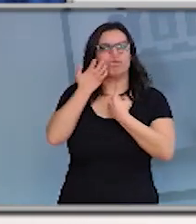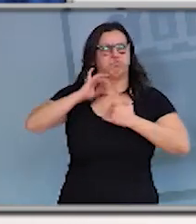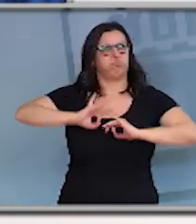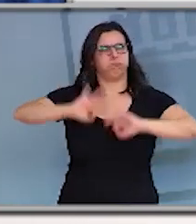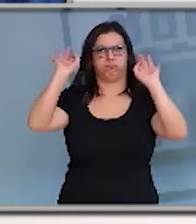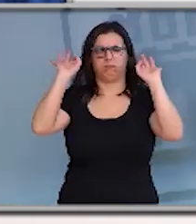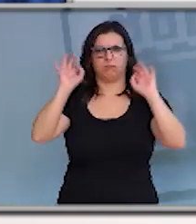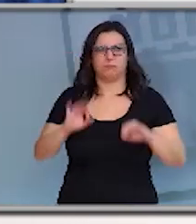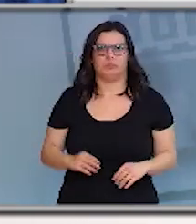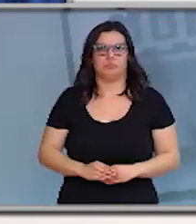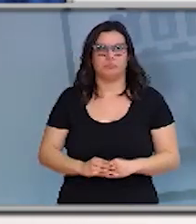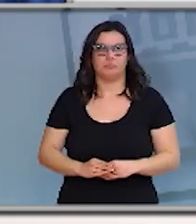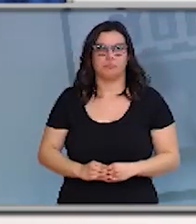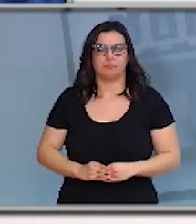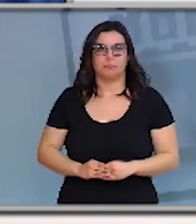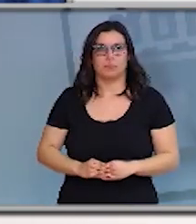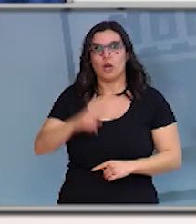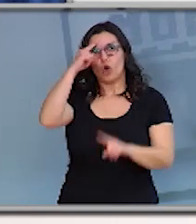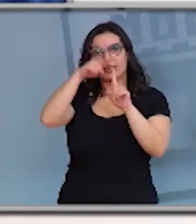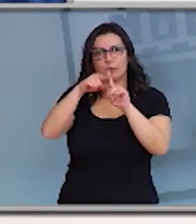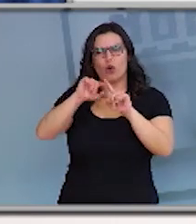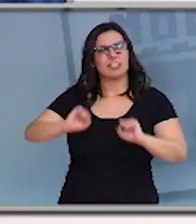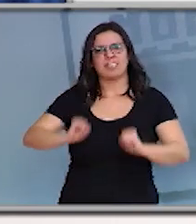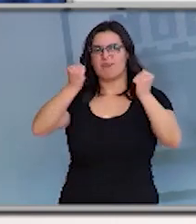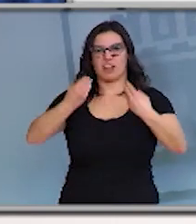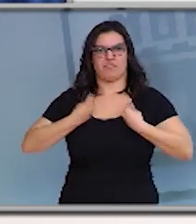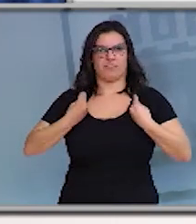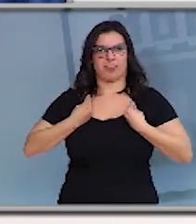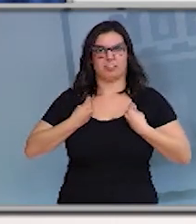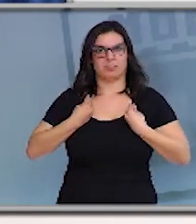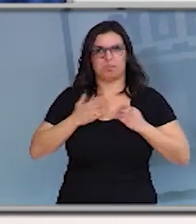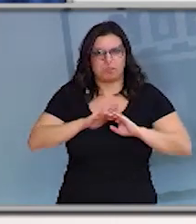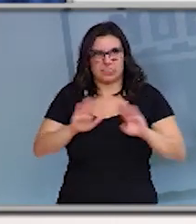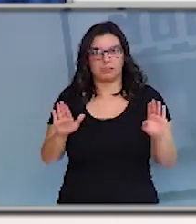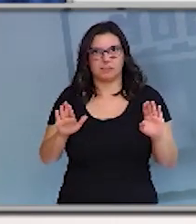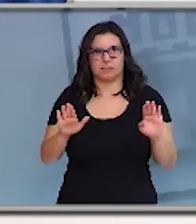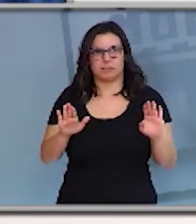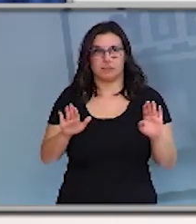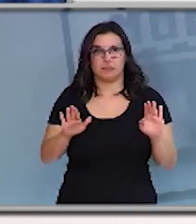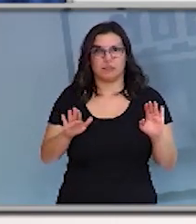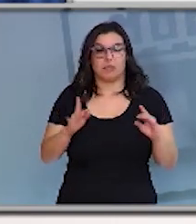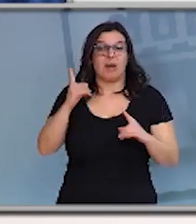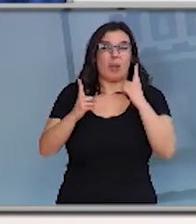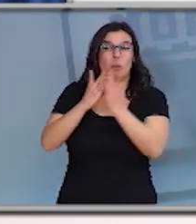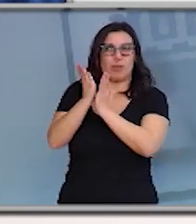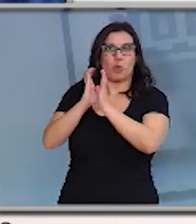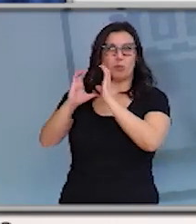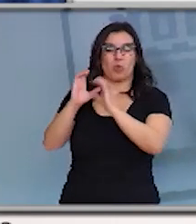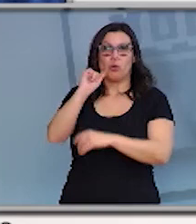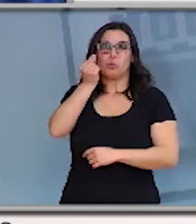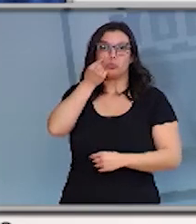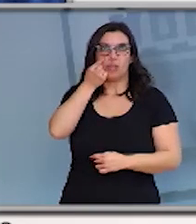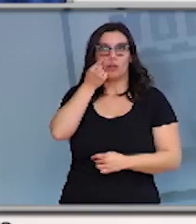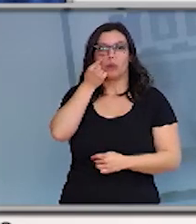y se trata de salvar vidas desgraciadamente alguien ha dicho en algún medio solo